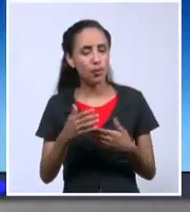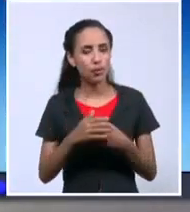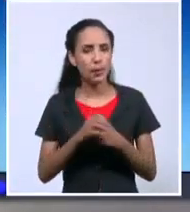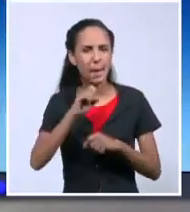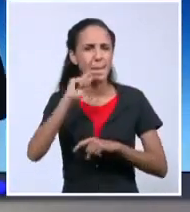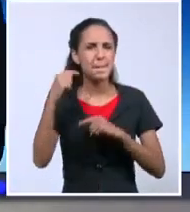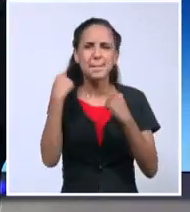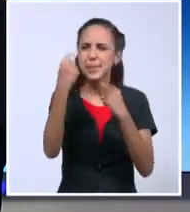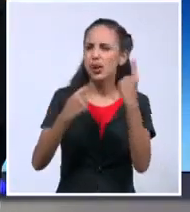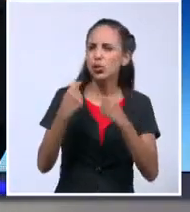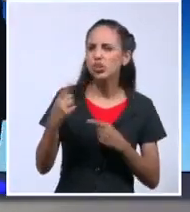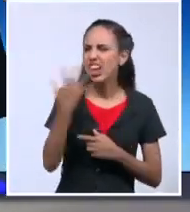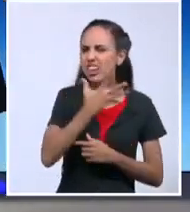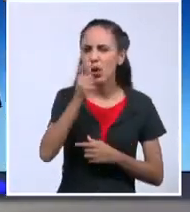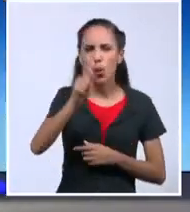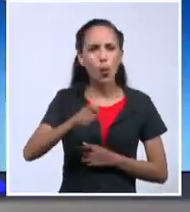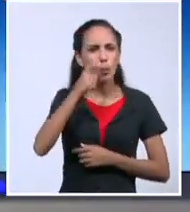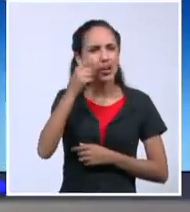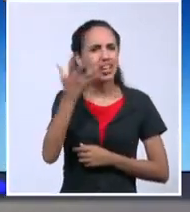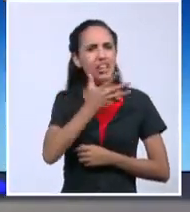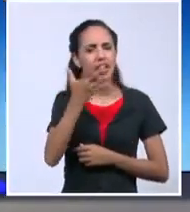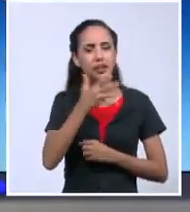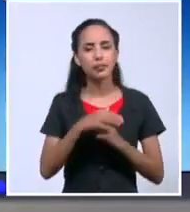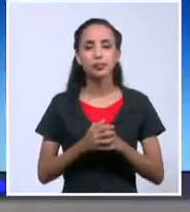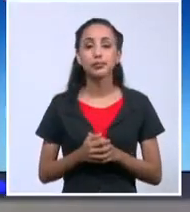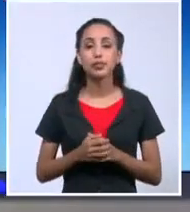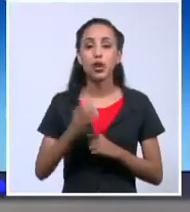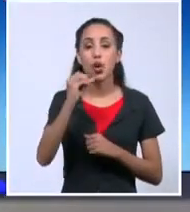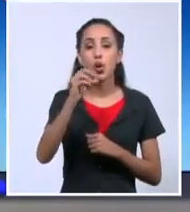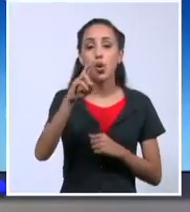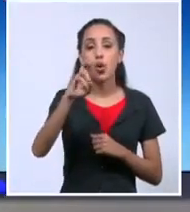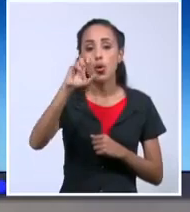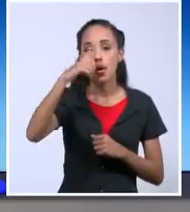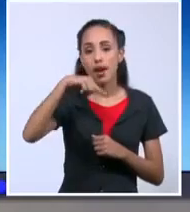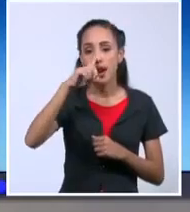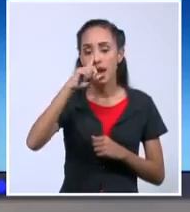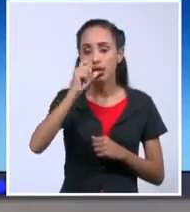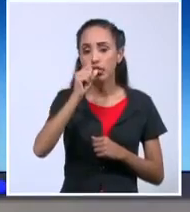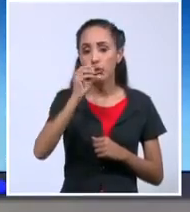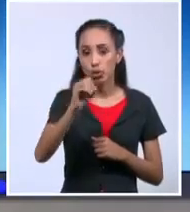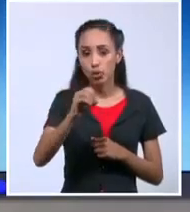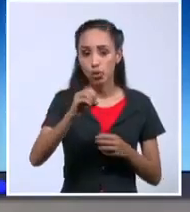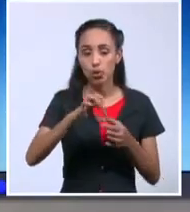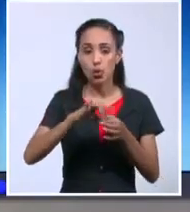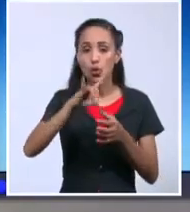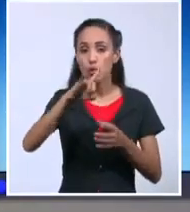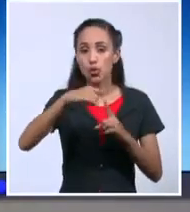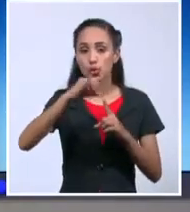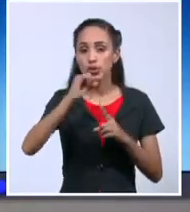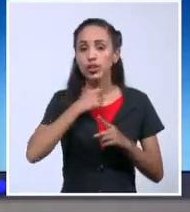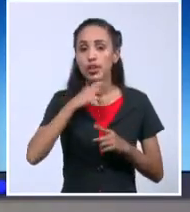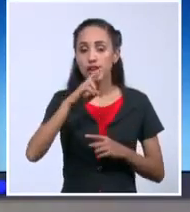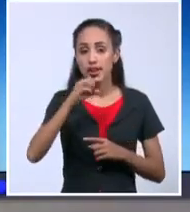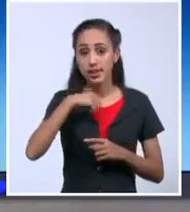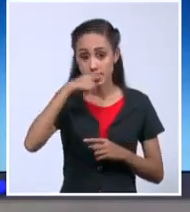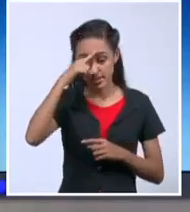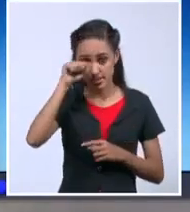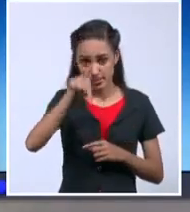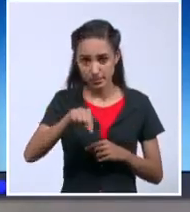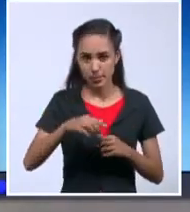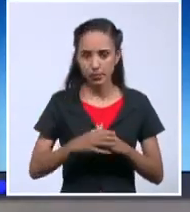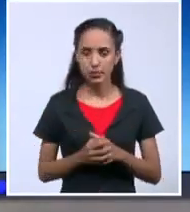preguntándome quién era ese hombre, Orlando Gutiérrez Boronat. Un nombre y dos apellidos que no le dicen